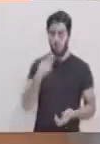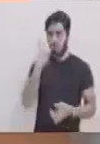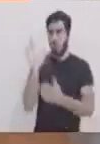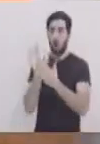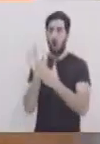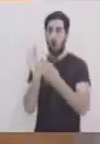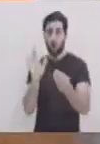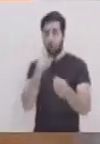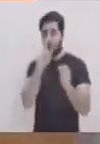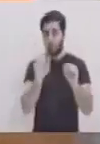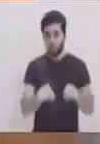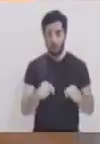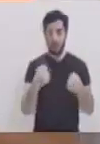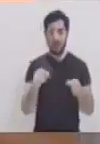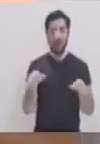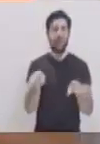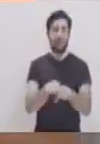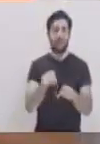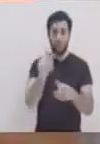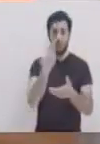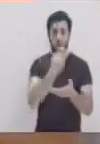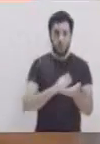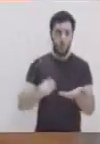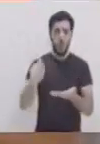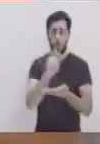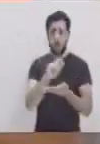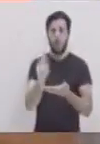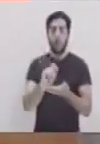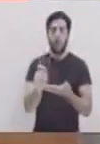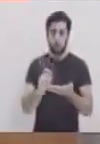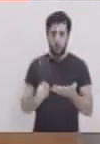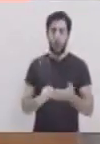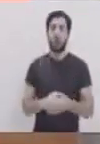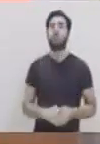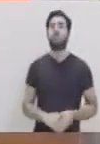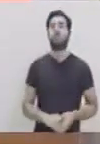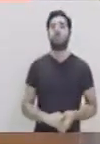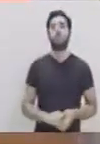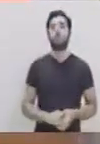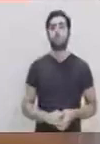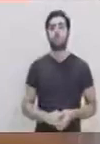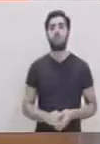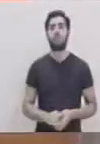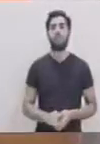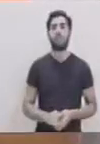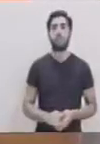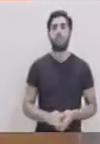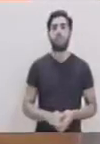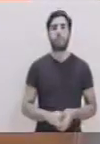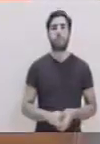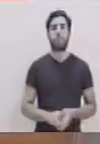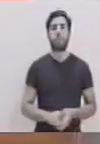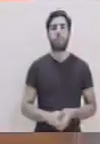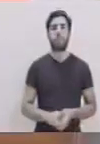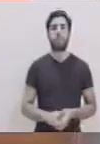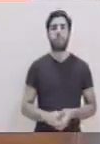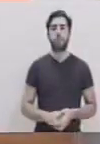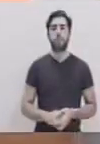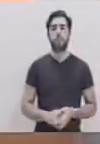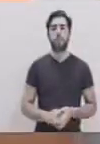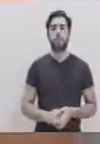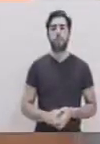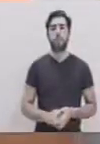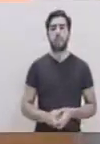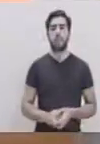lo que aprendimos el día de hoy en tus diseños la simetría radial se puede aplicar en